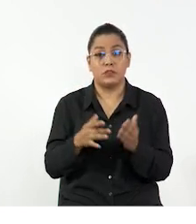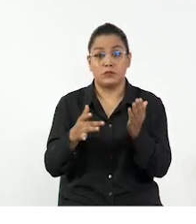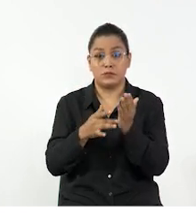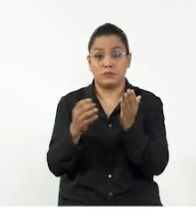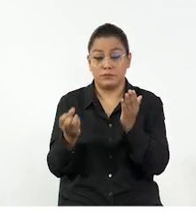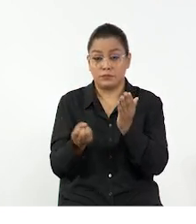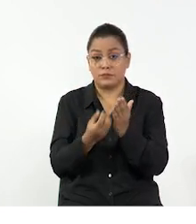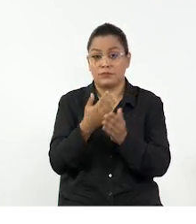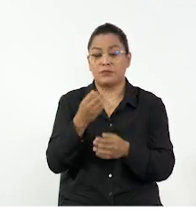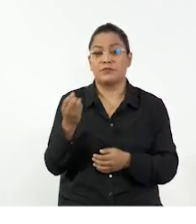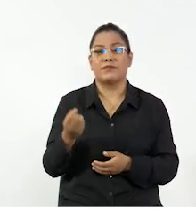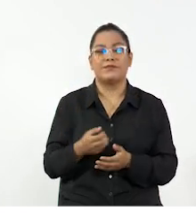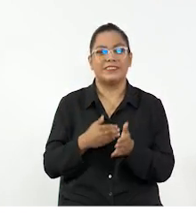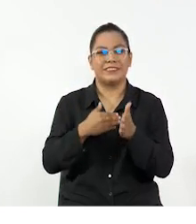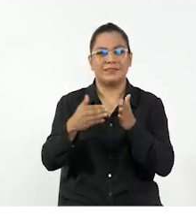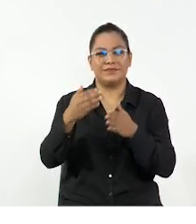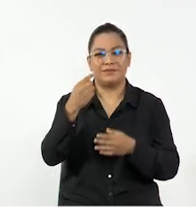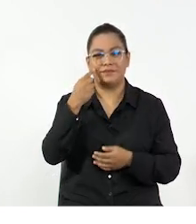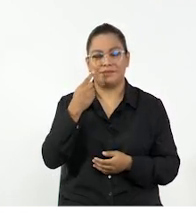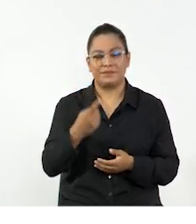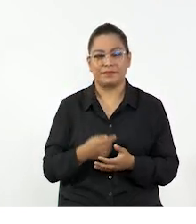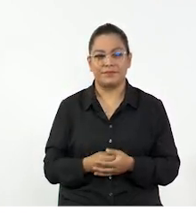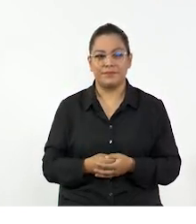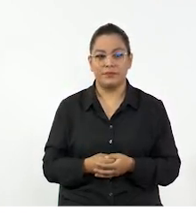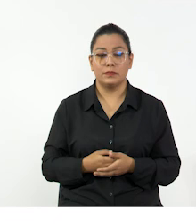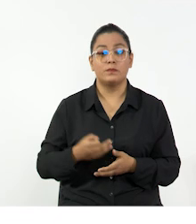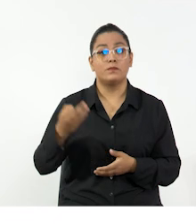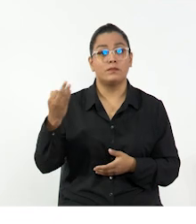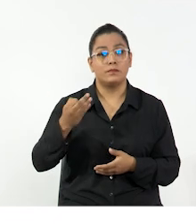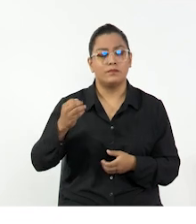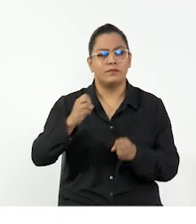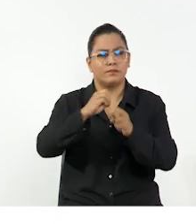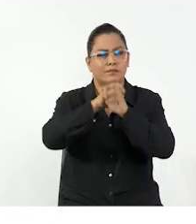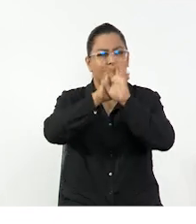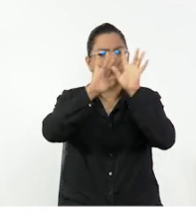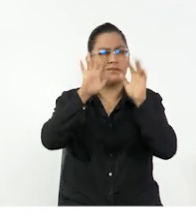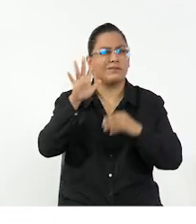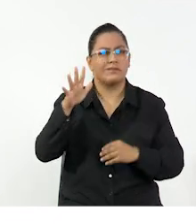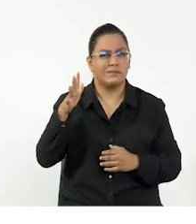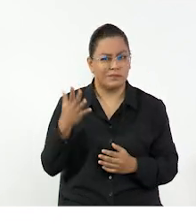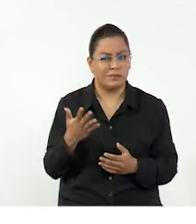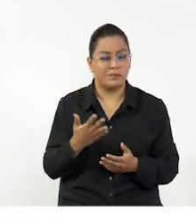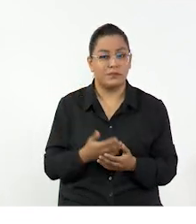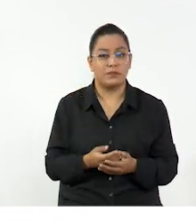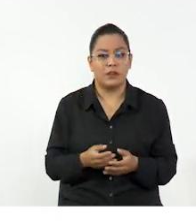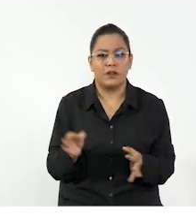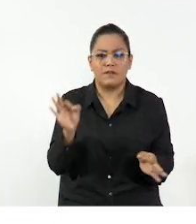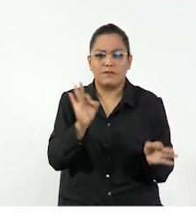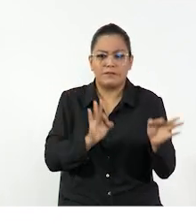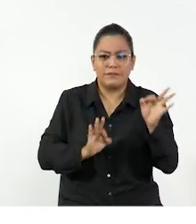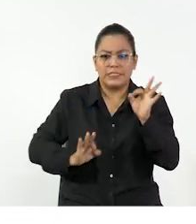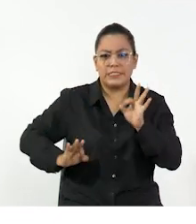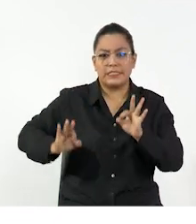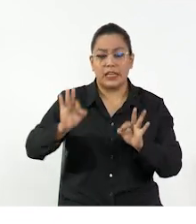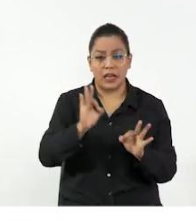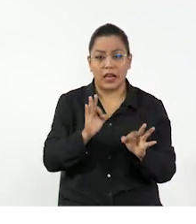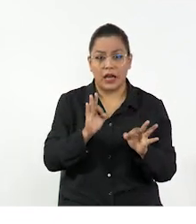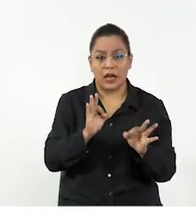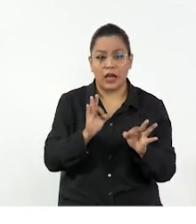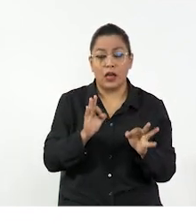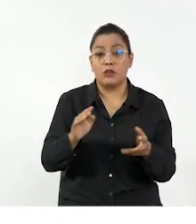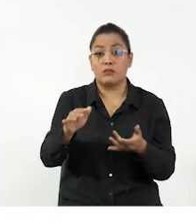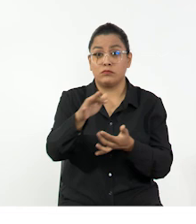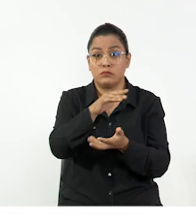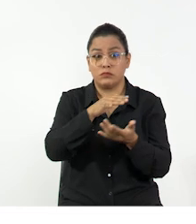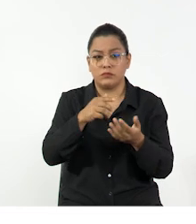de la nueva asignatura Ciencia y Tecnología. Comencemos. Es necesario aclarar que en la física